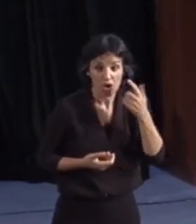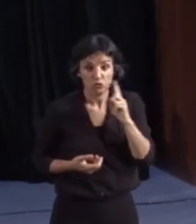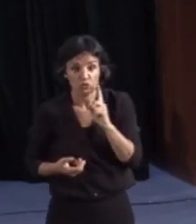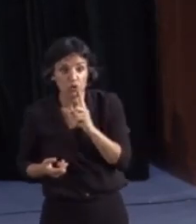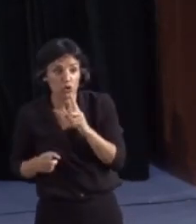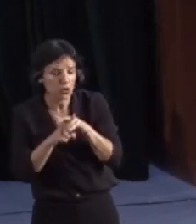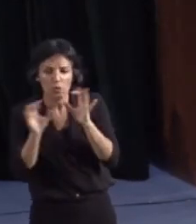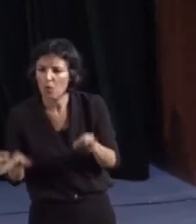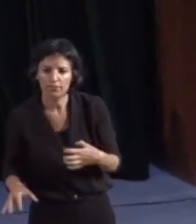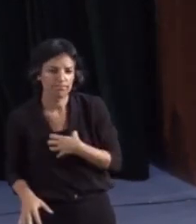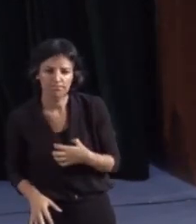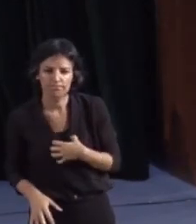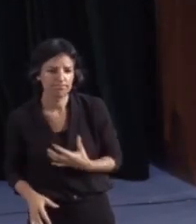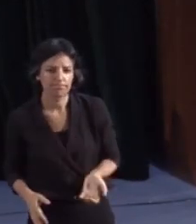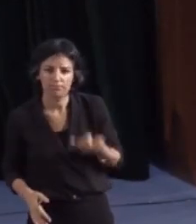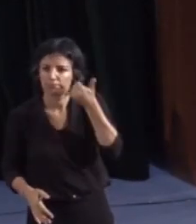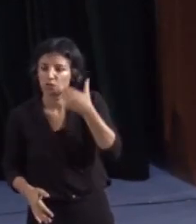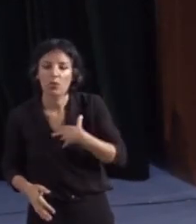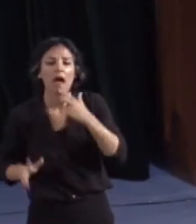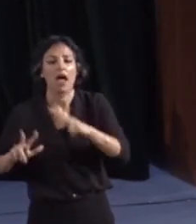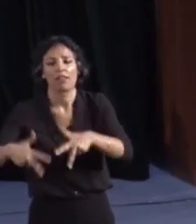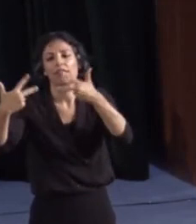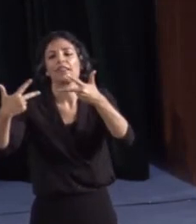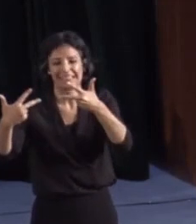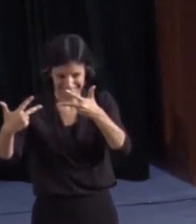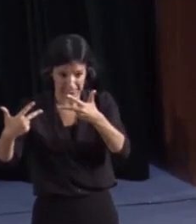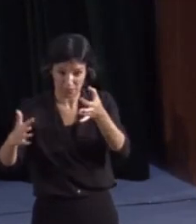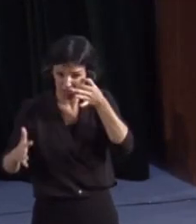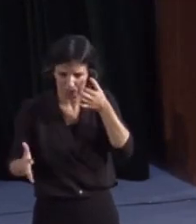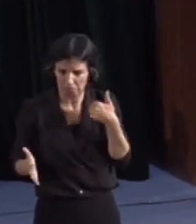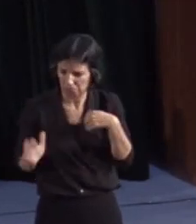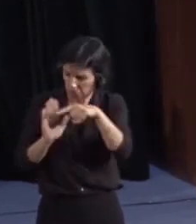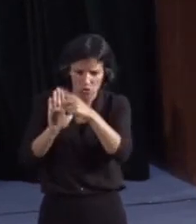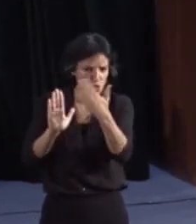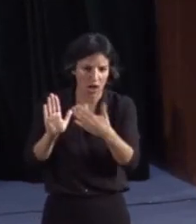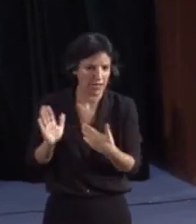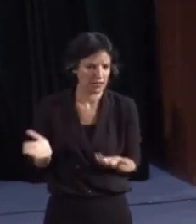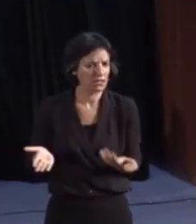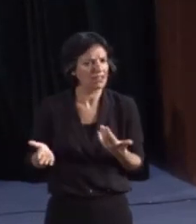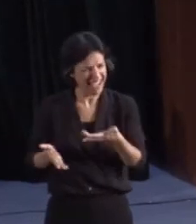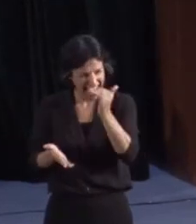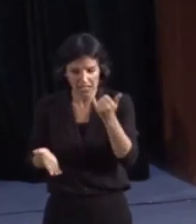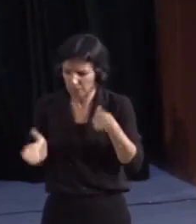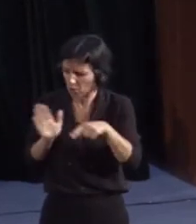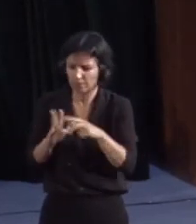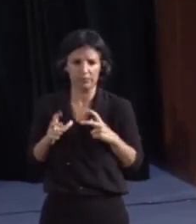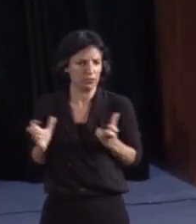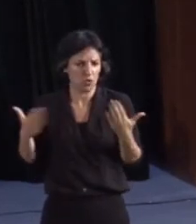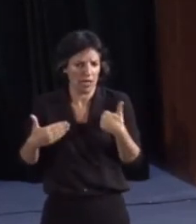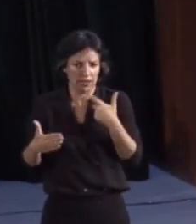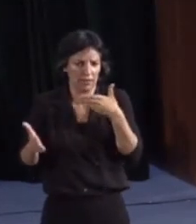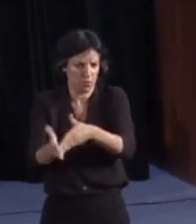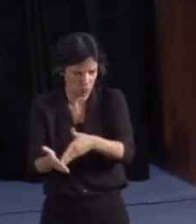ninguna manera, salvo que se permitiera una videoconferencia, algo que no está previsto, aunque está disponible. Otro